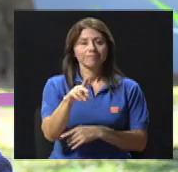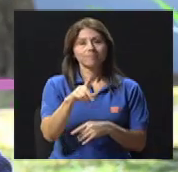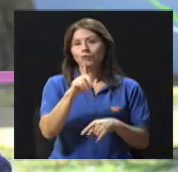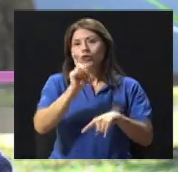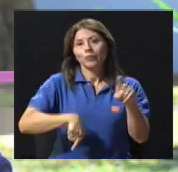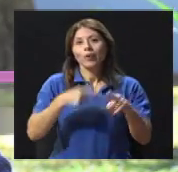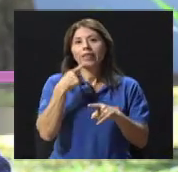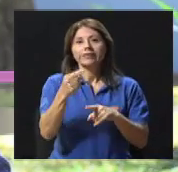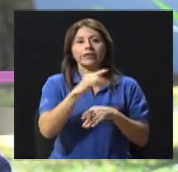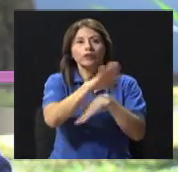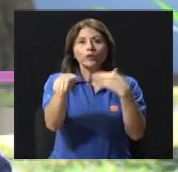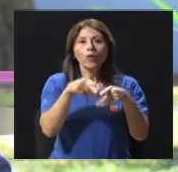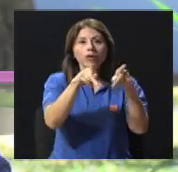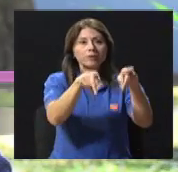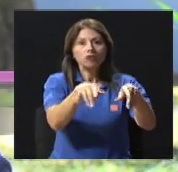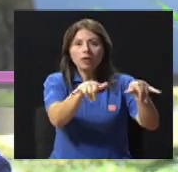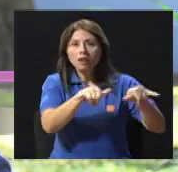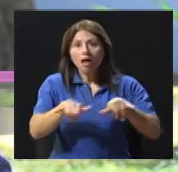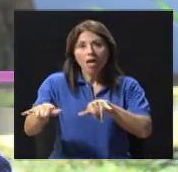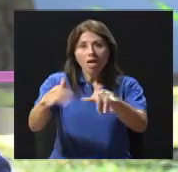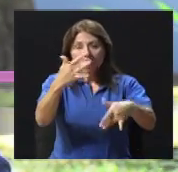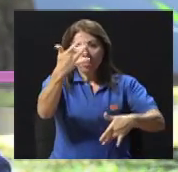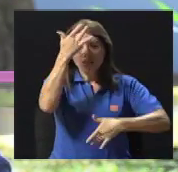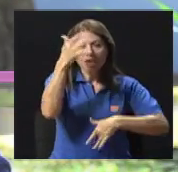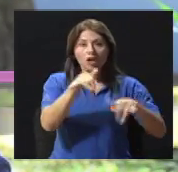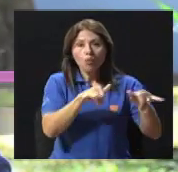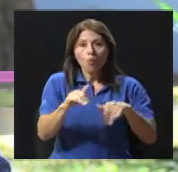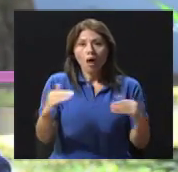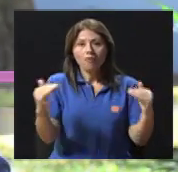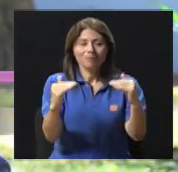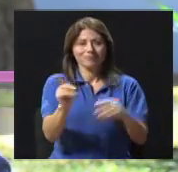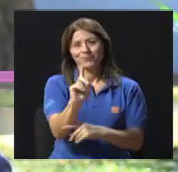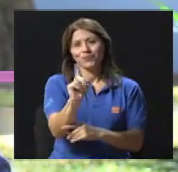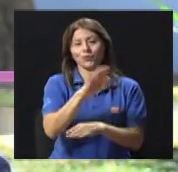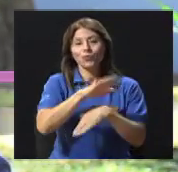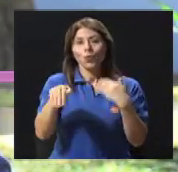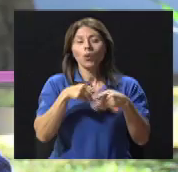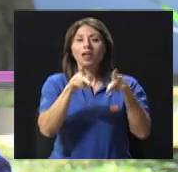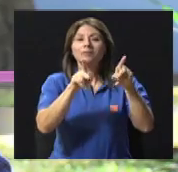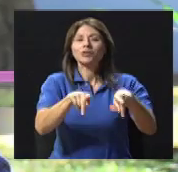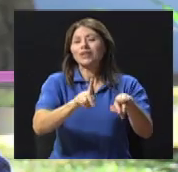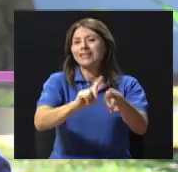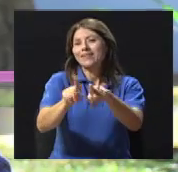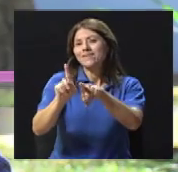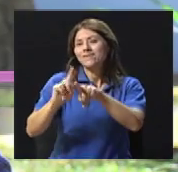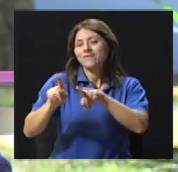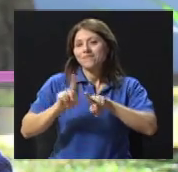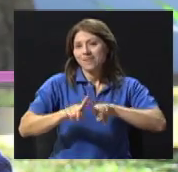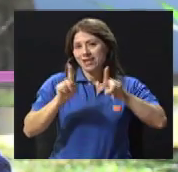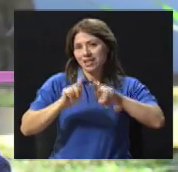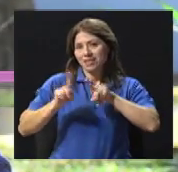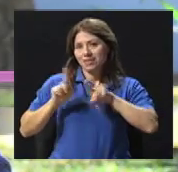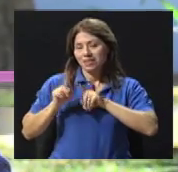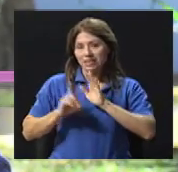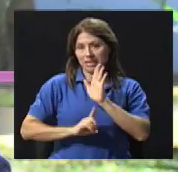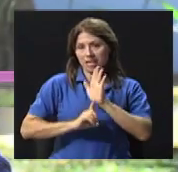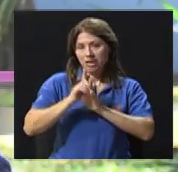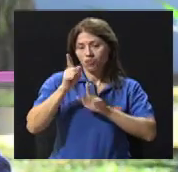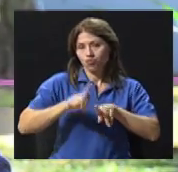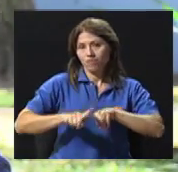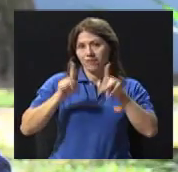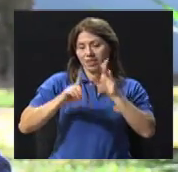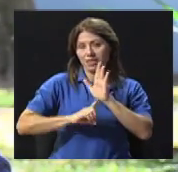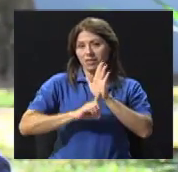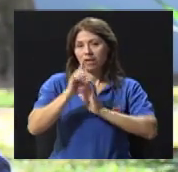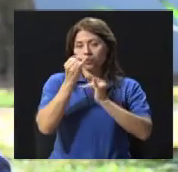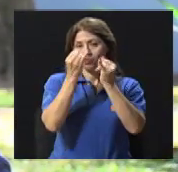Todas las personas somos diferentes y tenemos un desarrollo también diferente, individual. ¿Qué quiere decir esto? Que